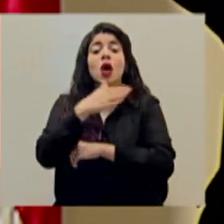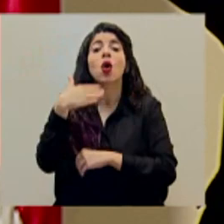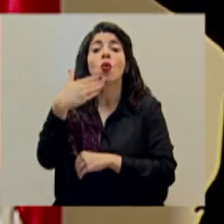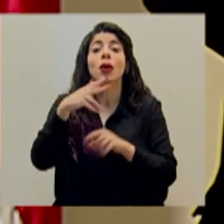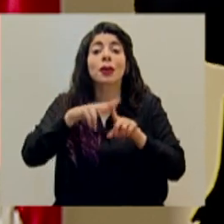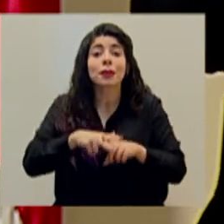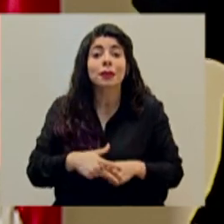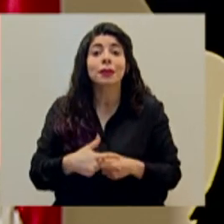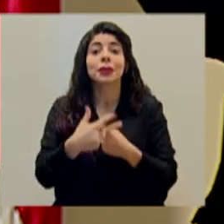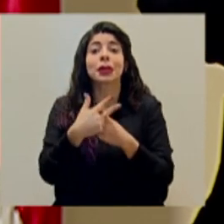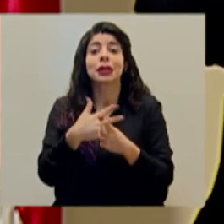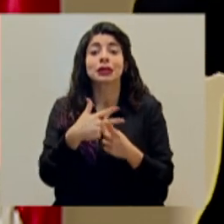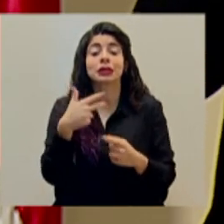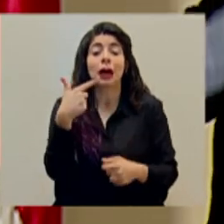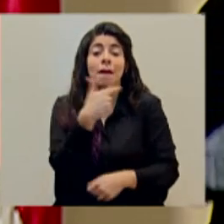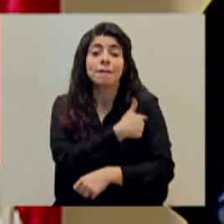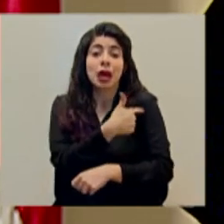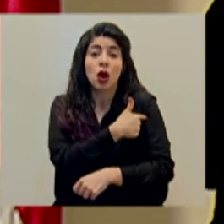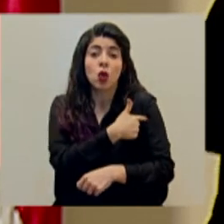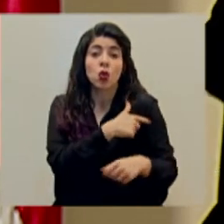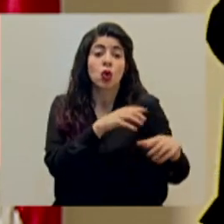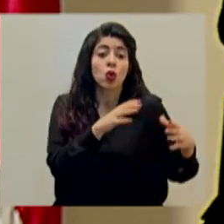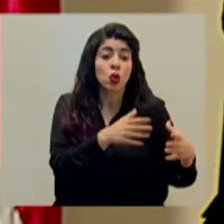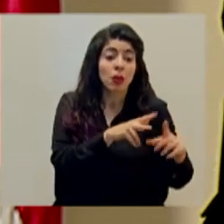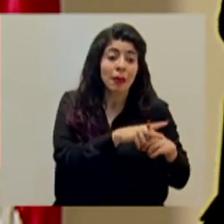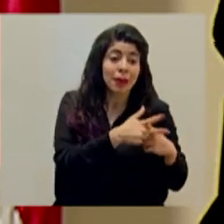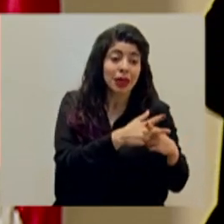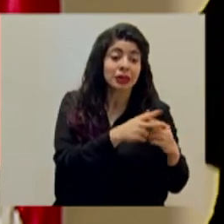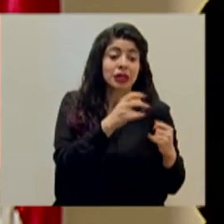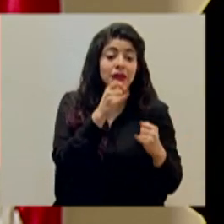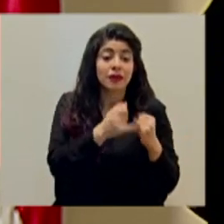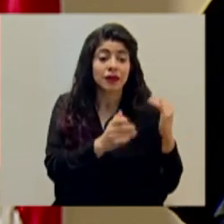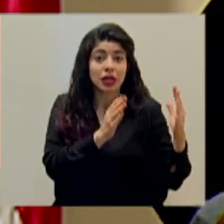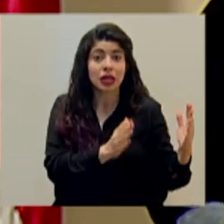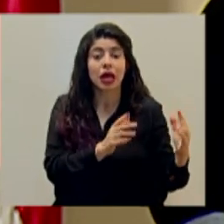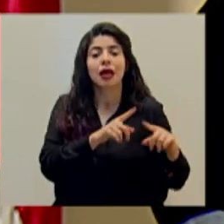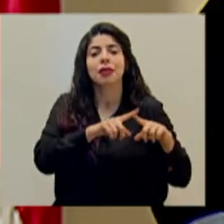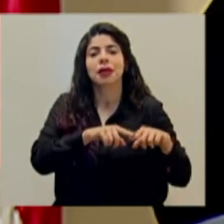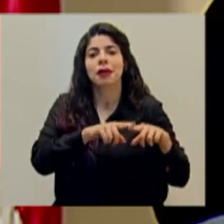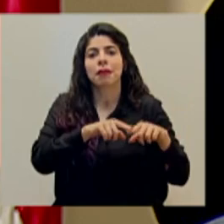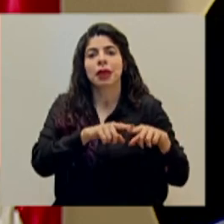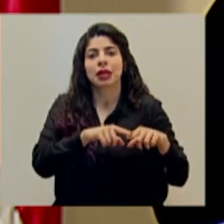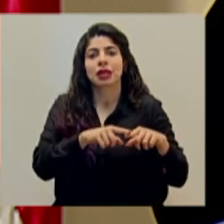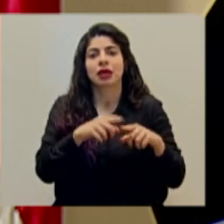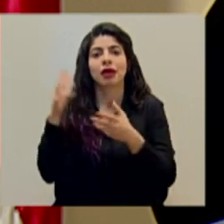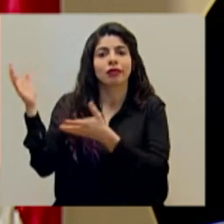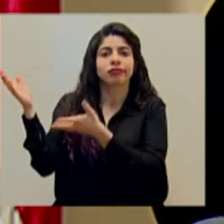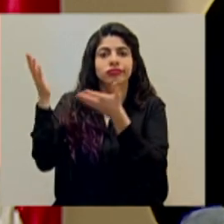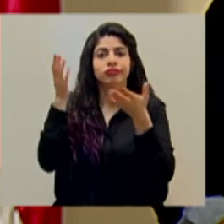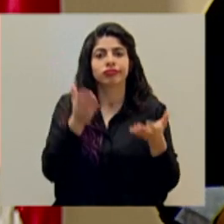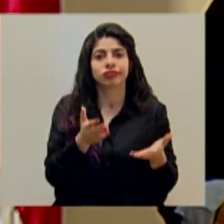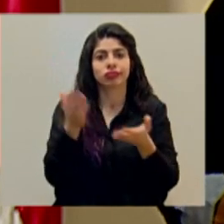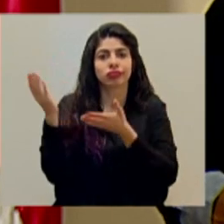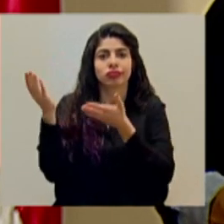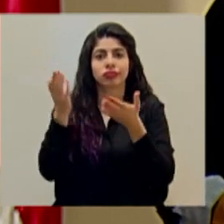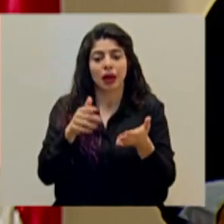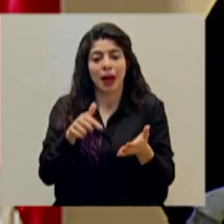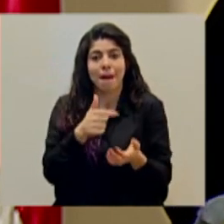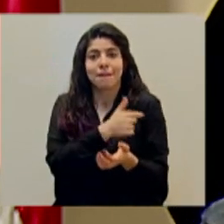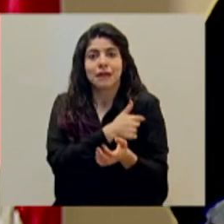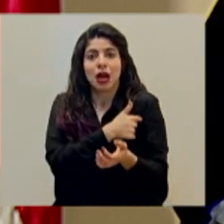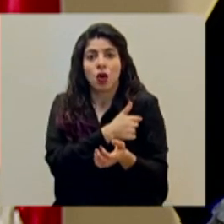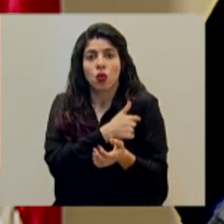finalización de la vacunación de cada grupo van a depender exclusivamente también de las entregas, de la disponibilidad de la vacuna